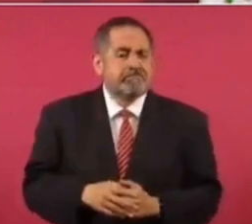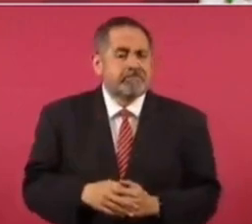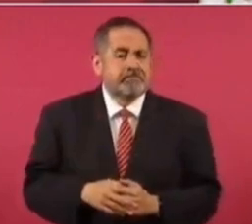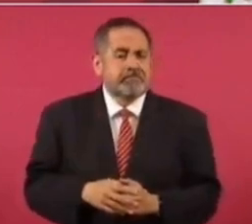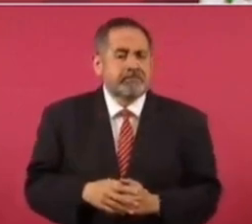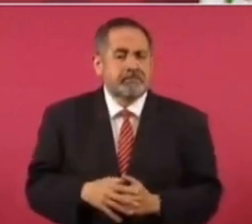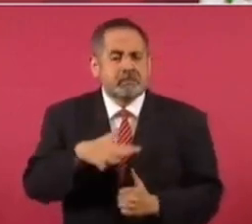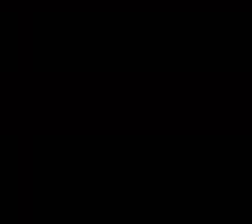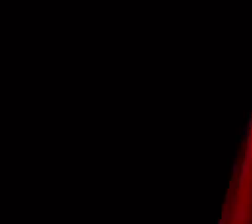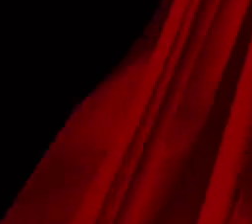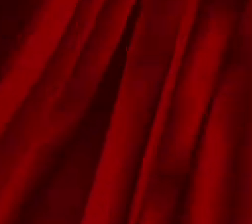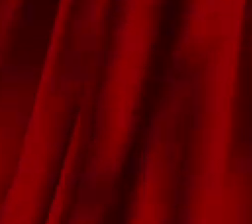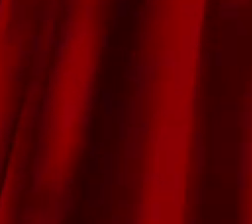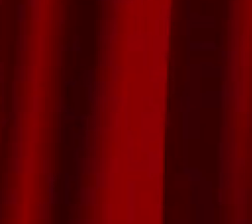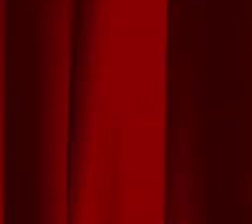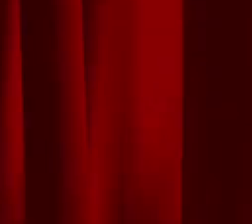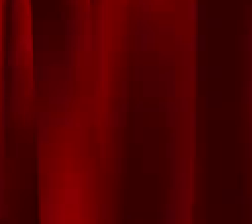No permití la corrupción.